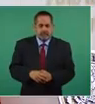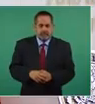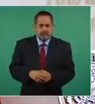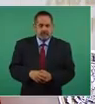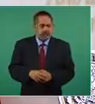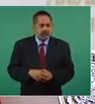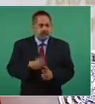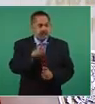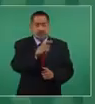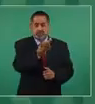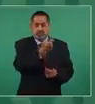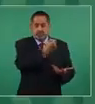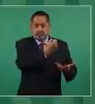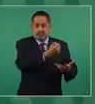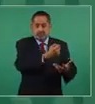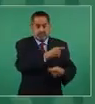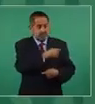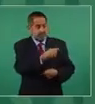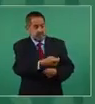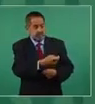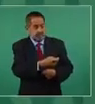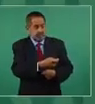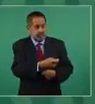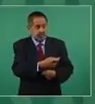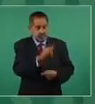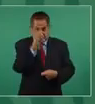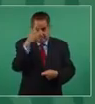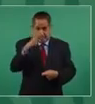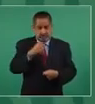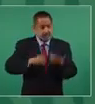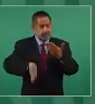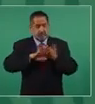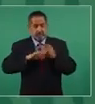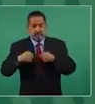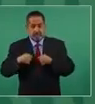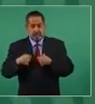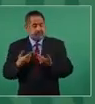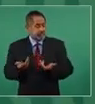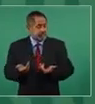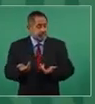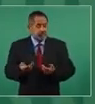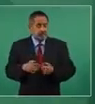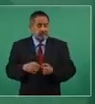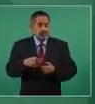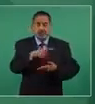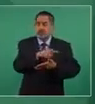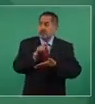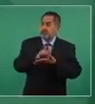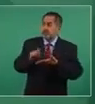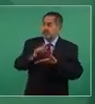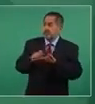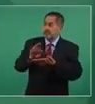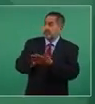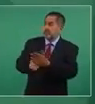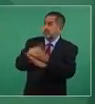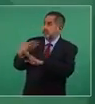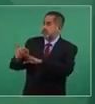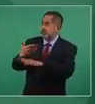reciben recursos por esa línea editorial